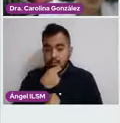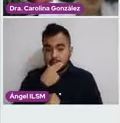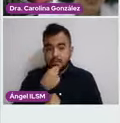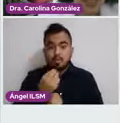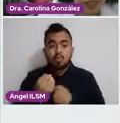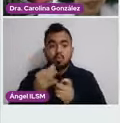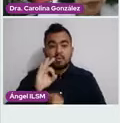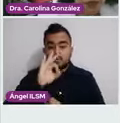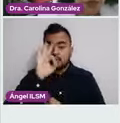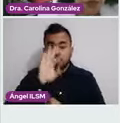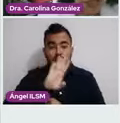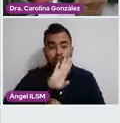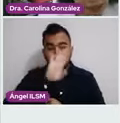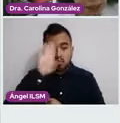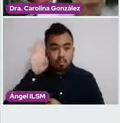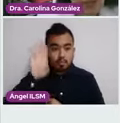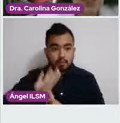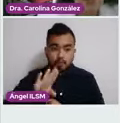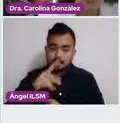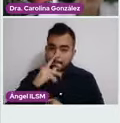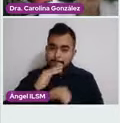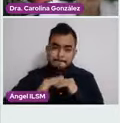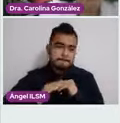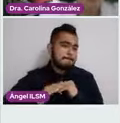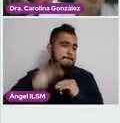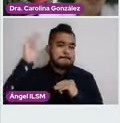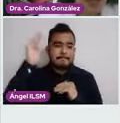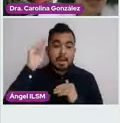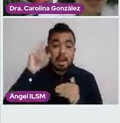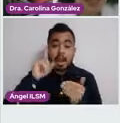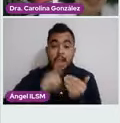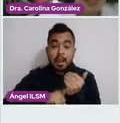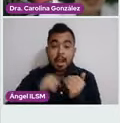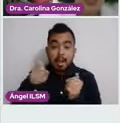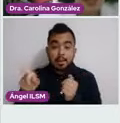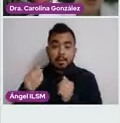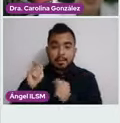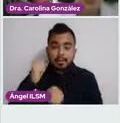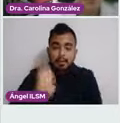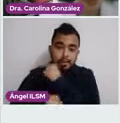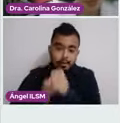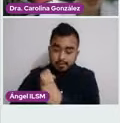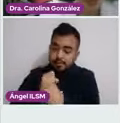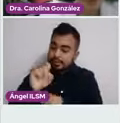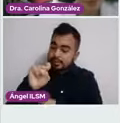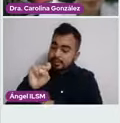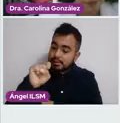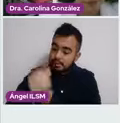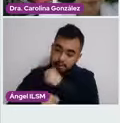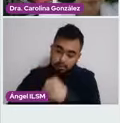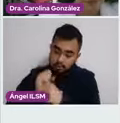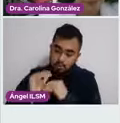Siguiente. La tasa de defunción más alta se encuentra en el grupo de edad de 60 años y más.